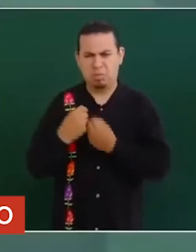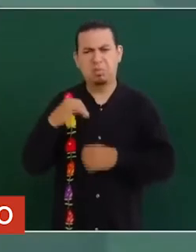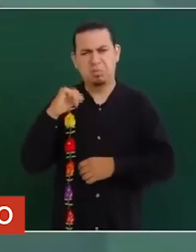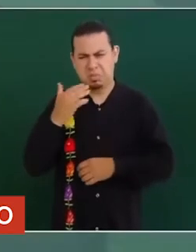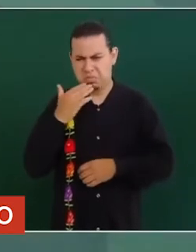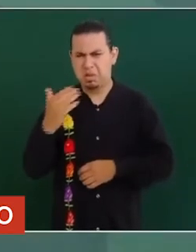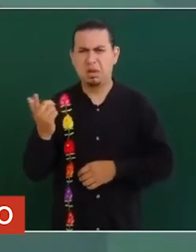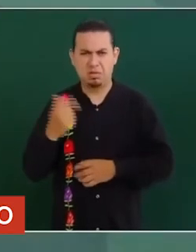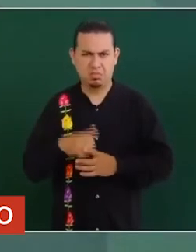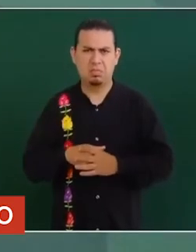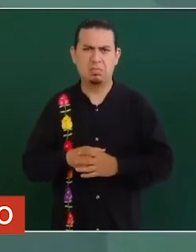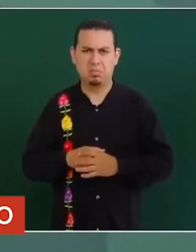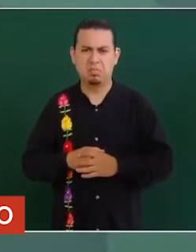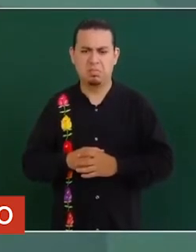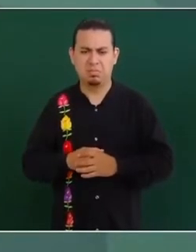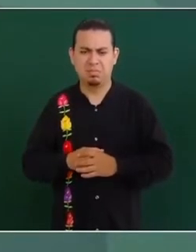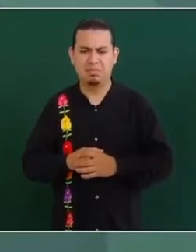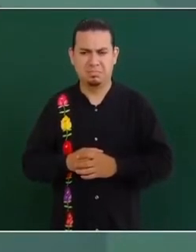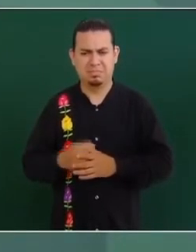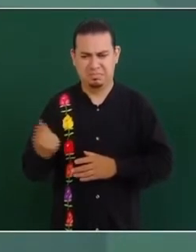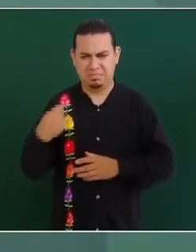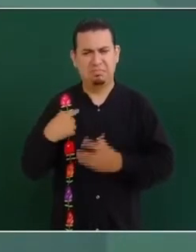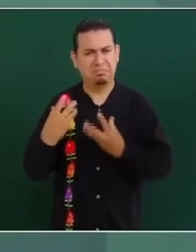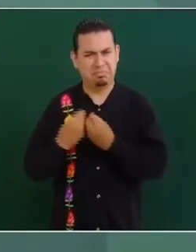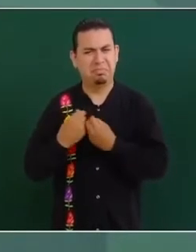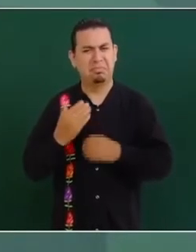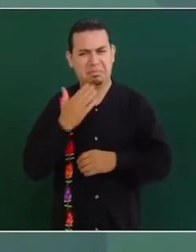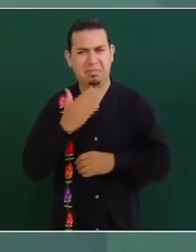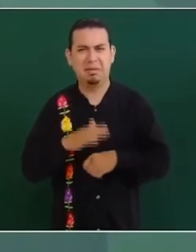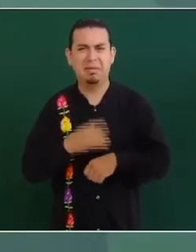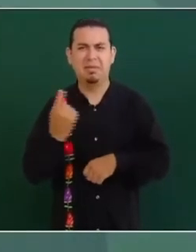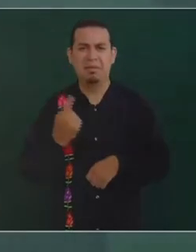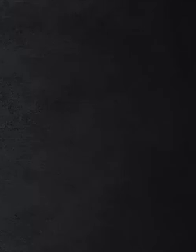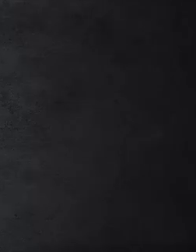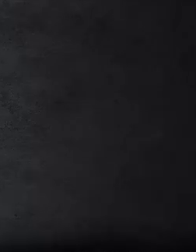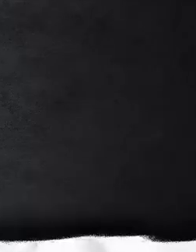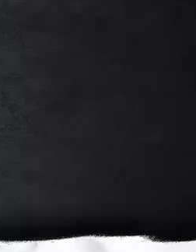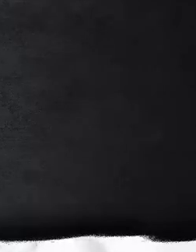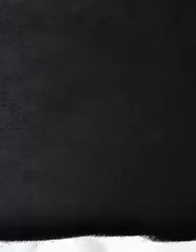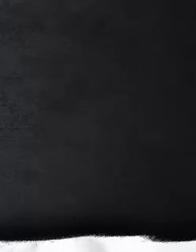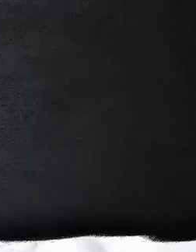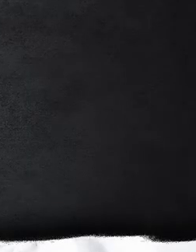porque es un buen promotor.